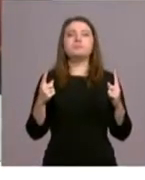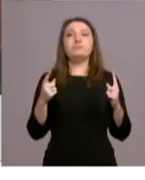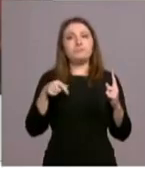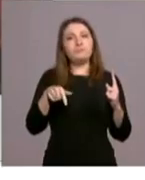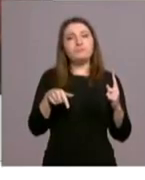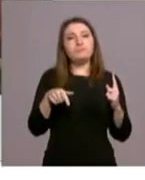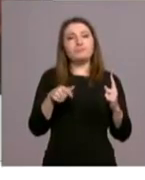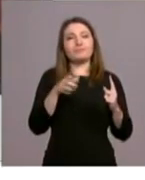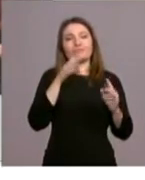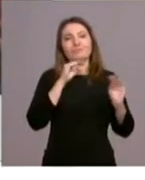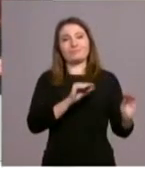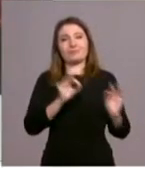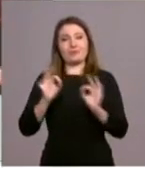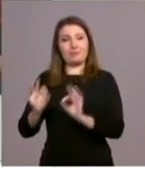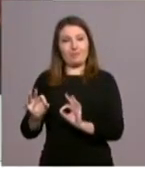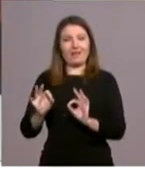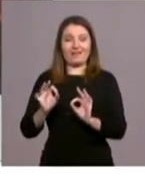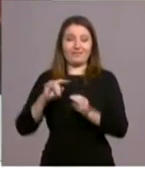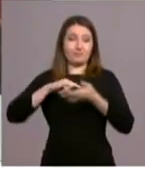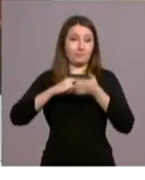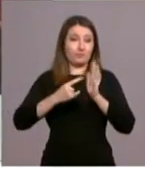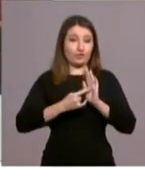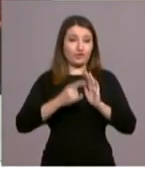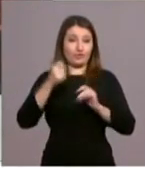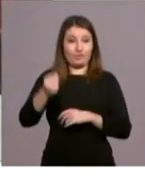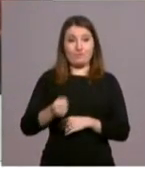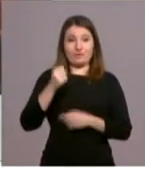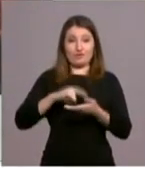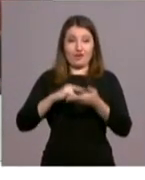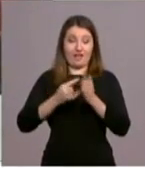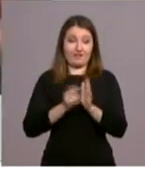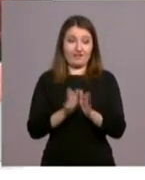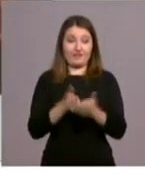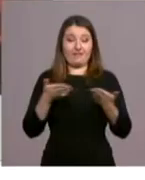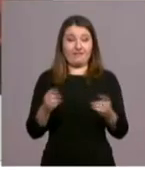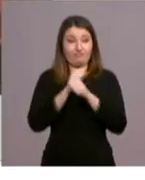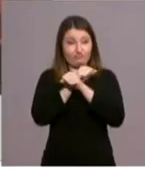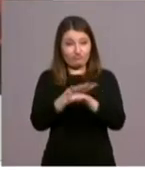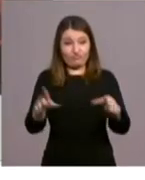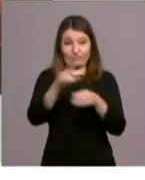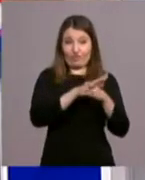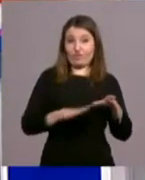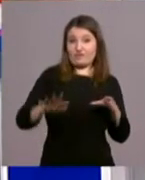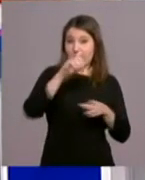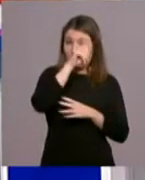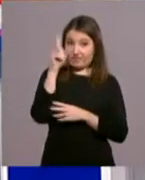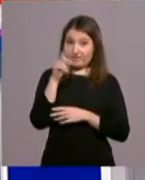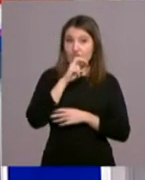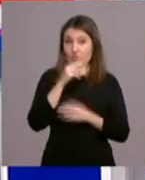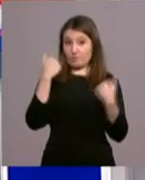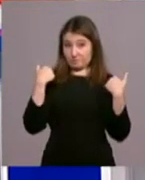preparación del proyecto pastoral que está llevando a cabo el arzobispo, el plan de evangelización, pues